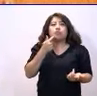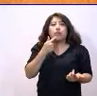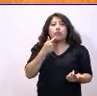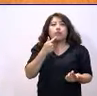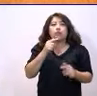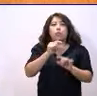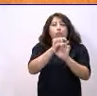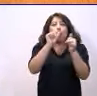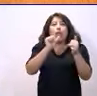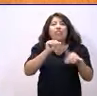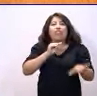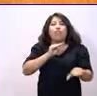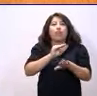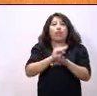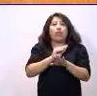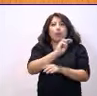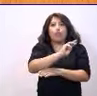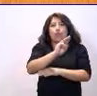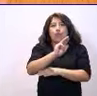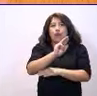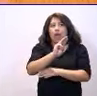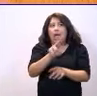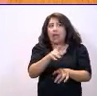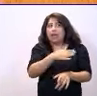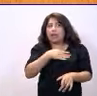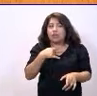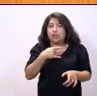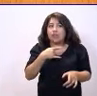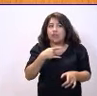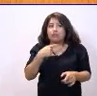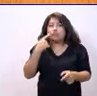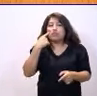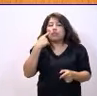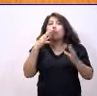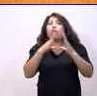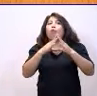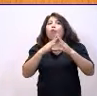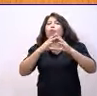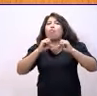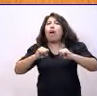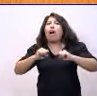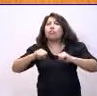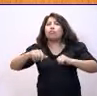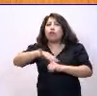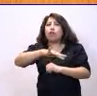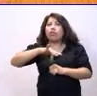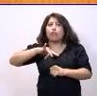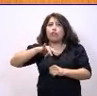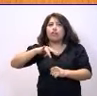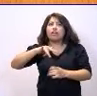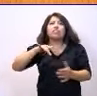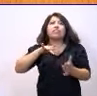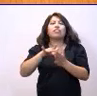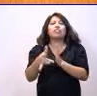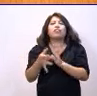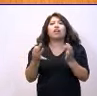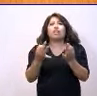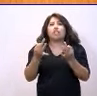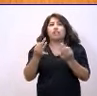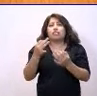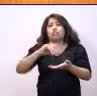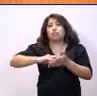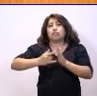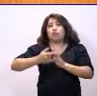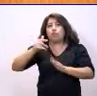modelo de financiación que el Partido Popular quiera. Cuando se habla de un pacto de región implica que, como en cualquier sistema democrático,